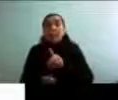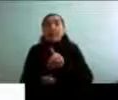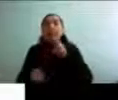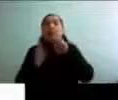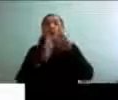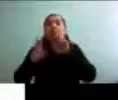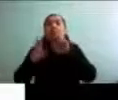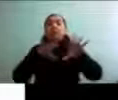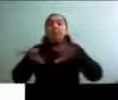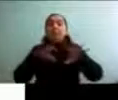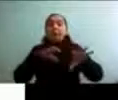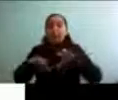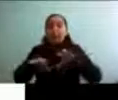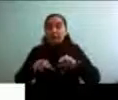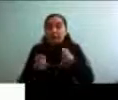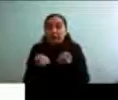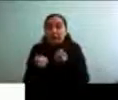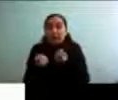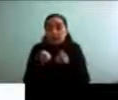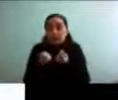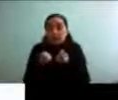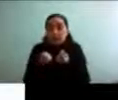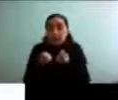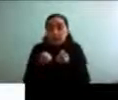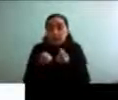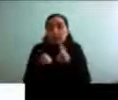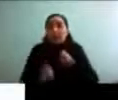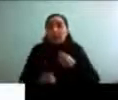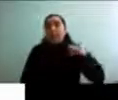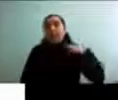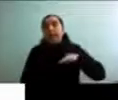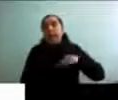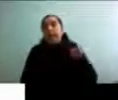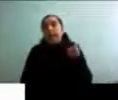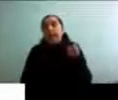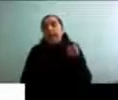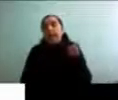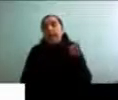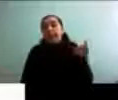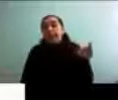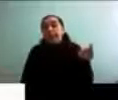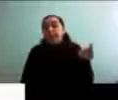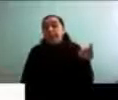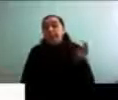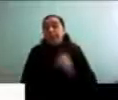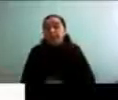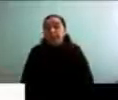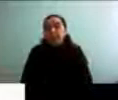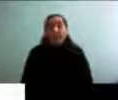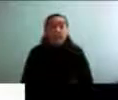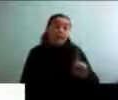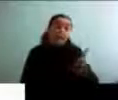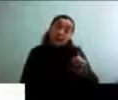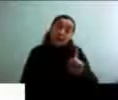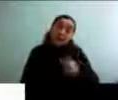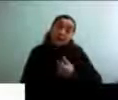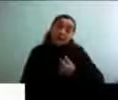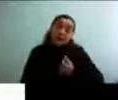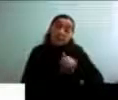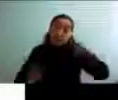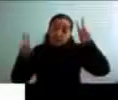materiales y con cosas económicas. ¿Para qué vamos a hablar de las jubilaciones en Chile, digamos, ¿no? Un tema que ya no es nuevo, ¿no?